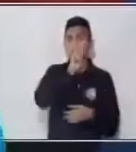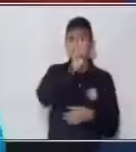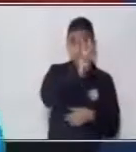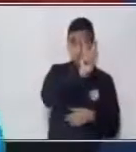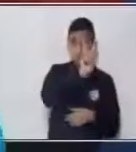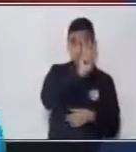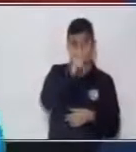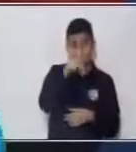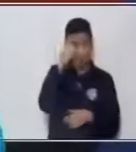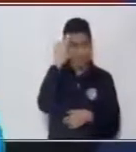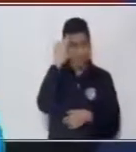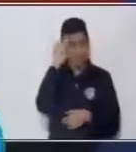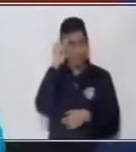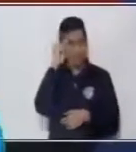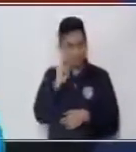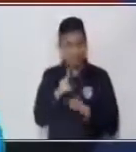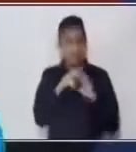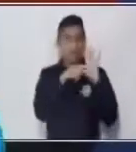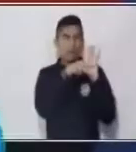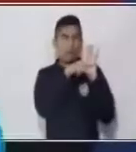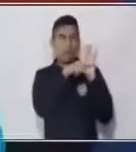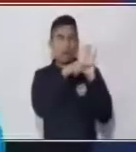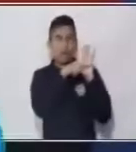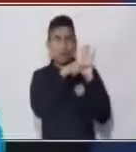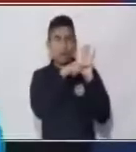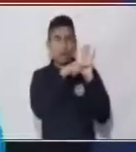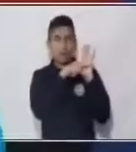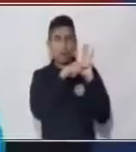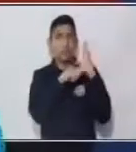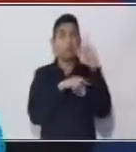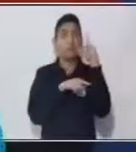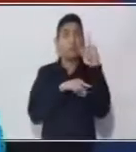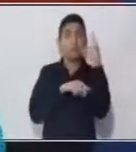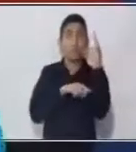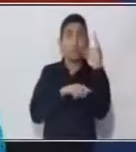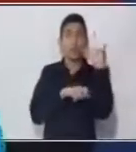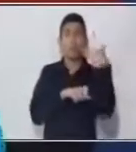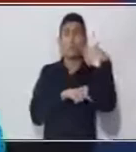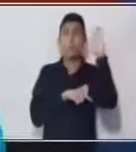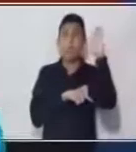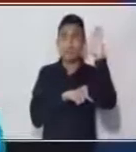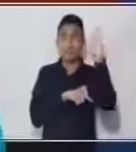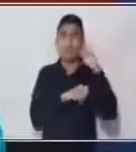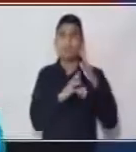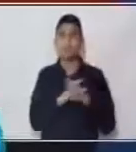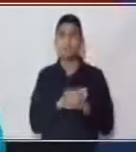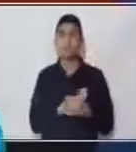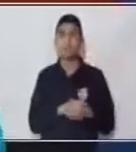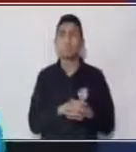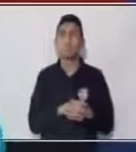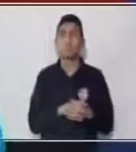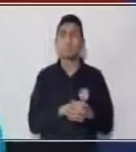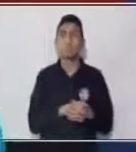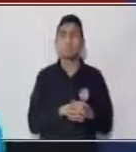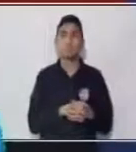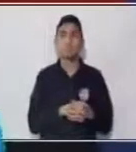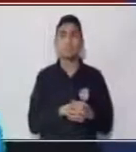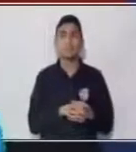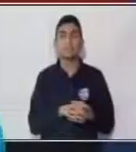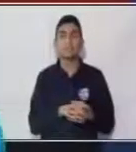como siempre en la resta el número que está primero es más grande, lo vamos a girar, vamos a buscar otro número mayor.